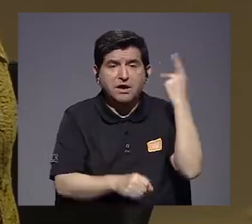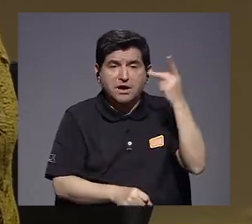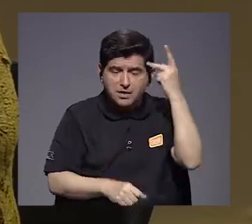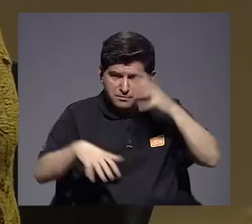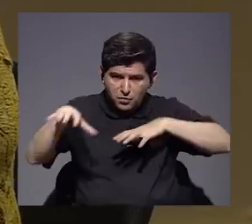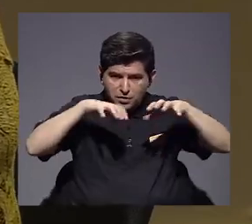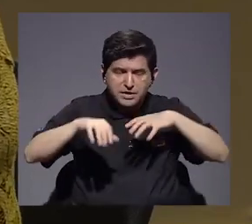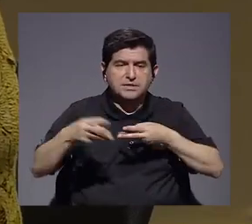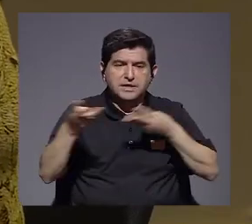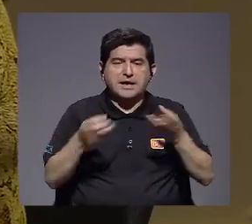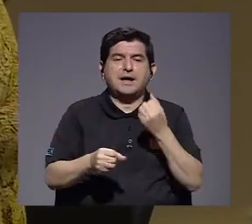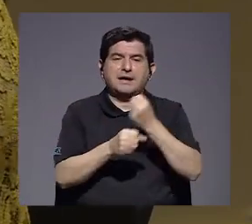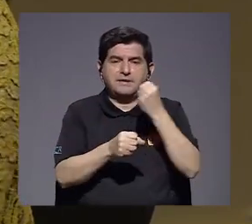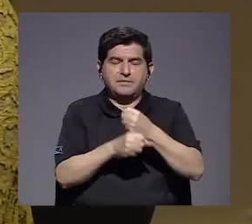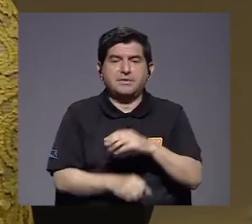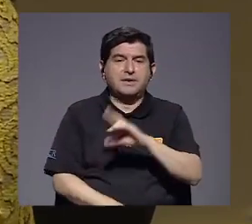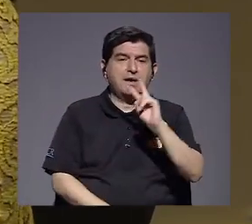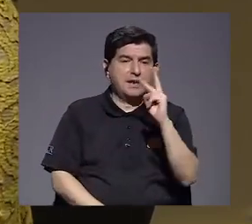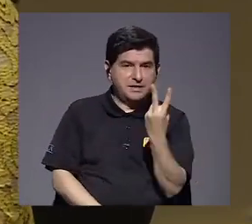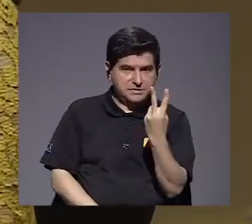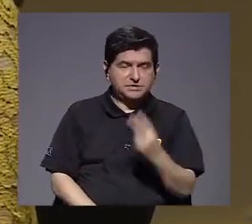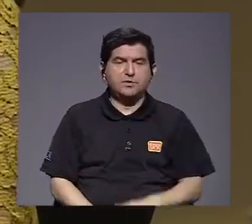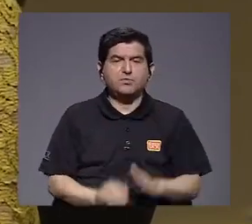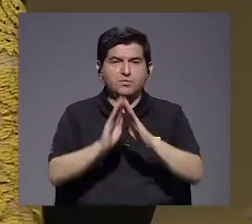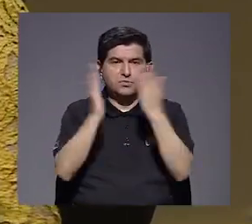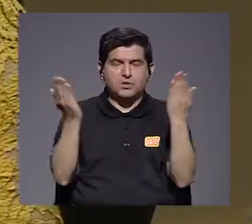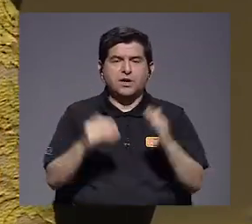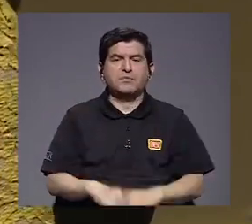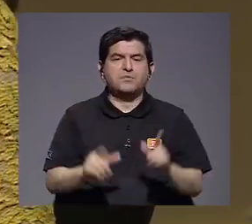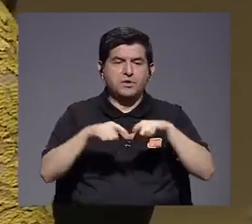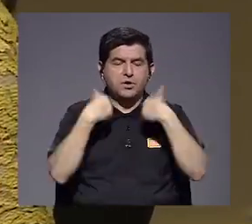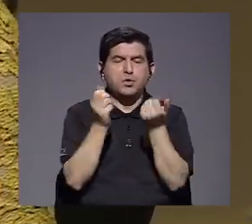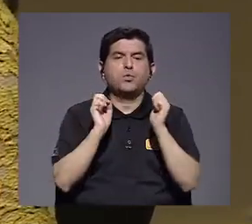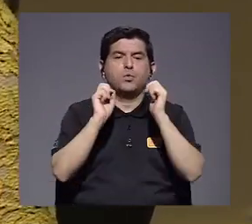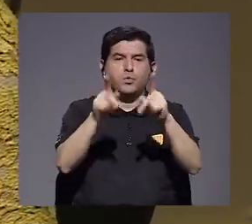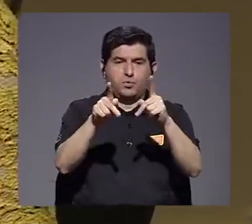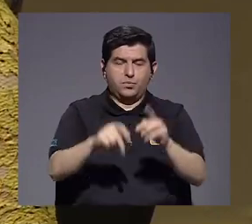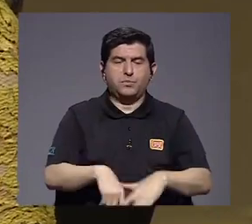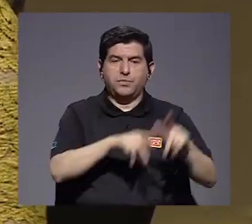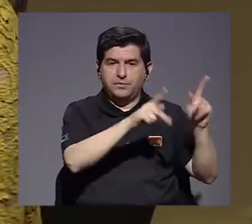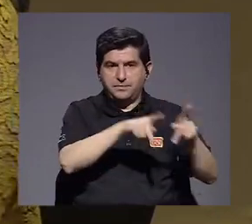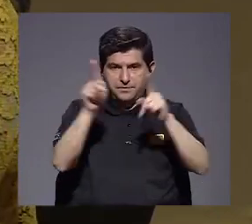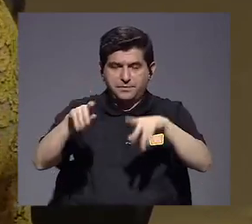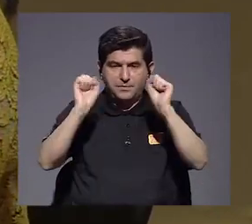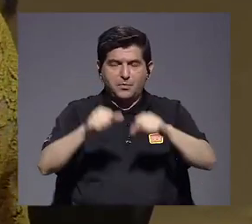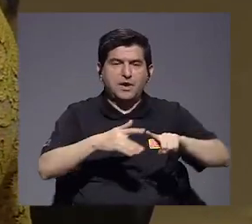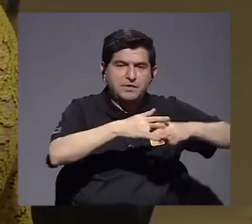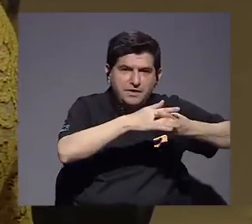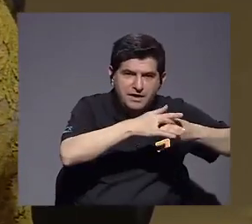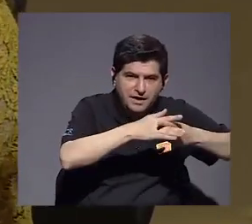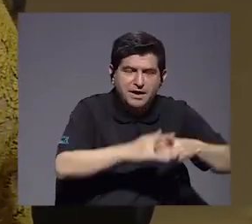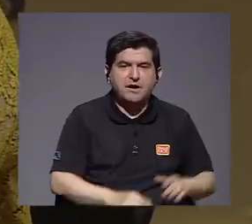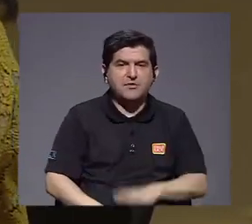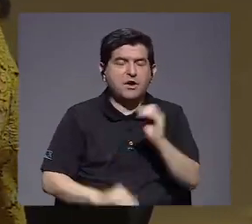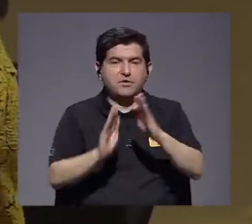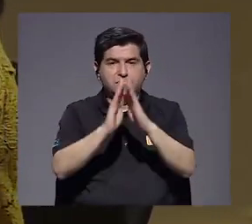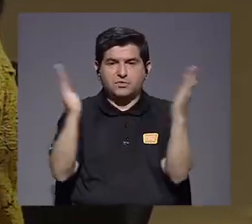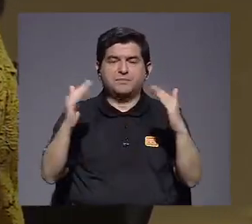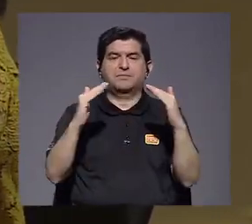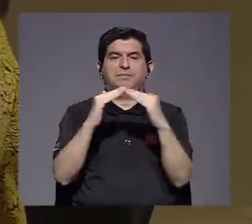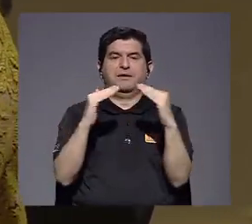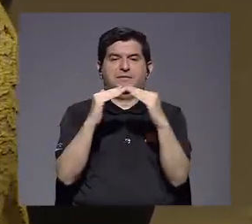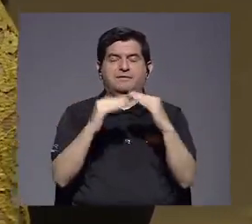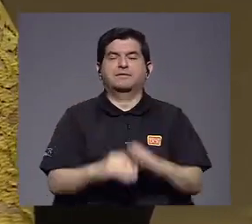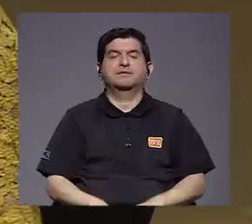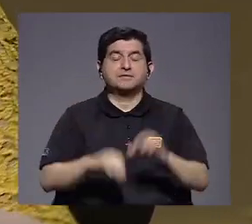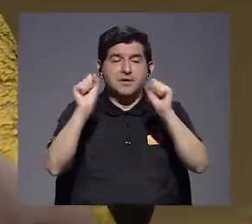políticas activas de mercado de trabajo. Y el segundo, abrir un conjunto de posibilidades para que la gente pueda hacer remodelaciones o ampliaciones en